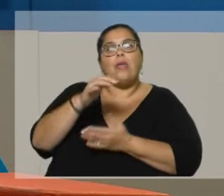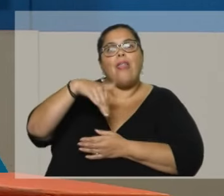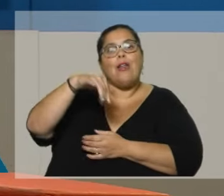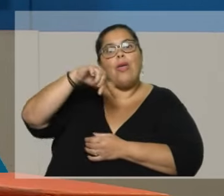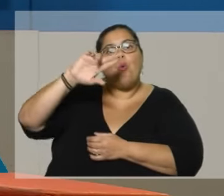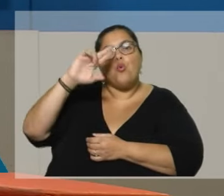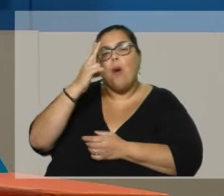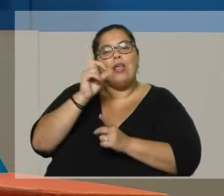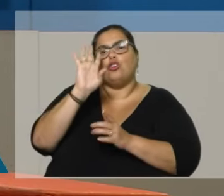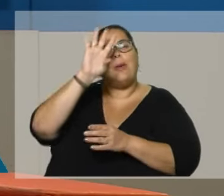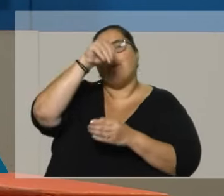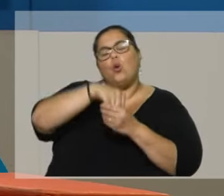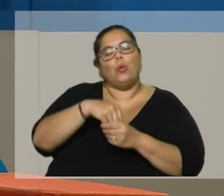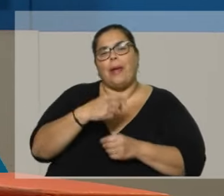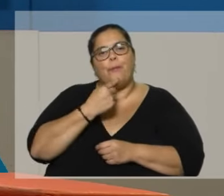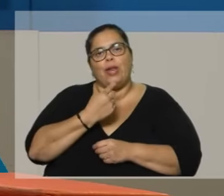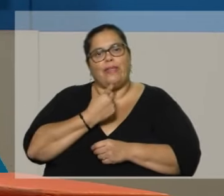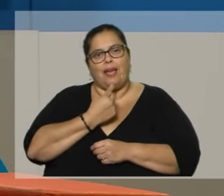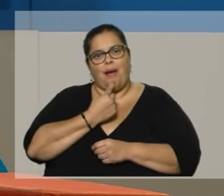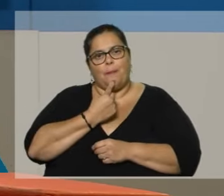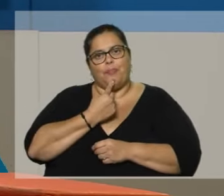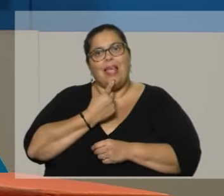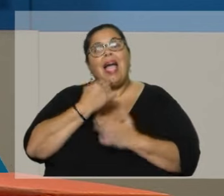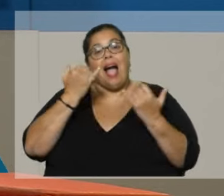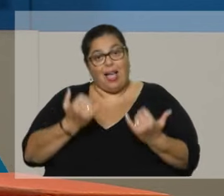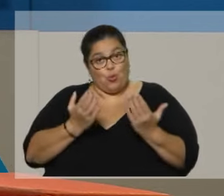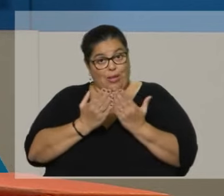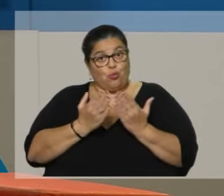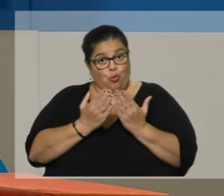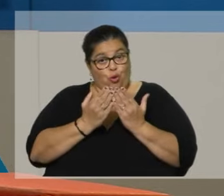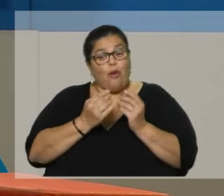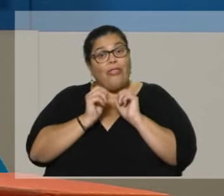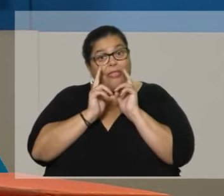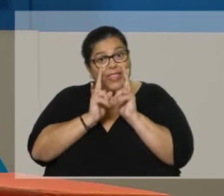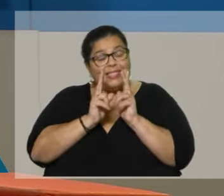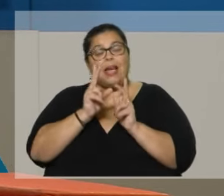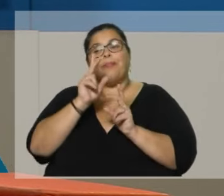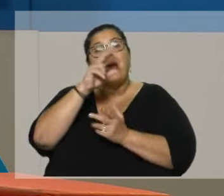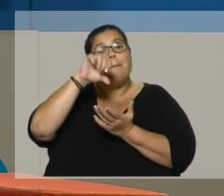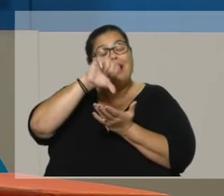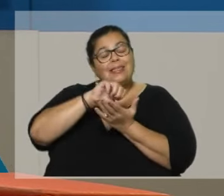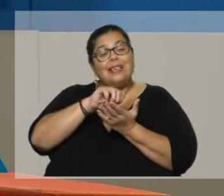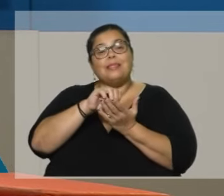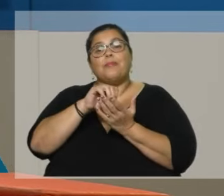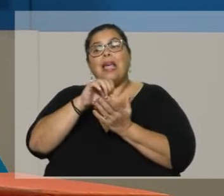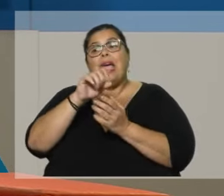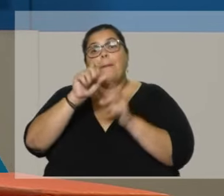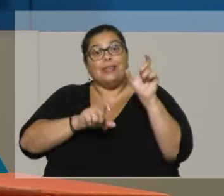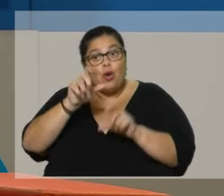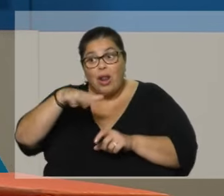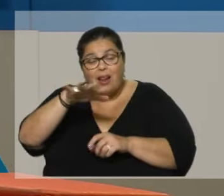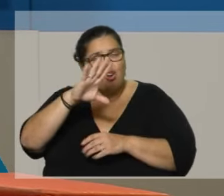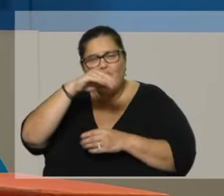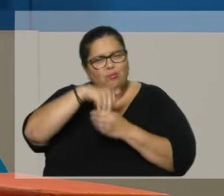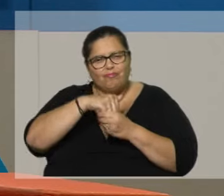se involucra en la política. Y hay un estudio que dice que los países donde el ciudadano no se involucra en política, es tendente a